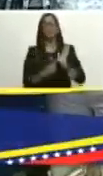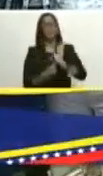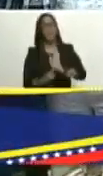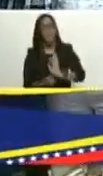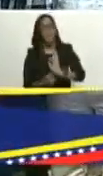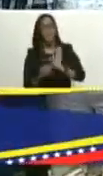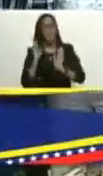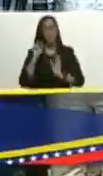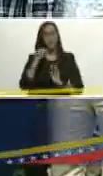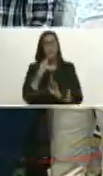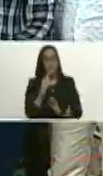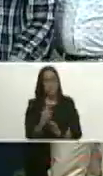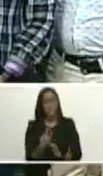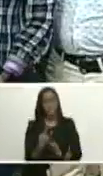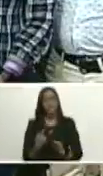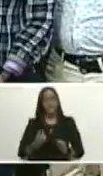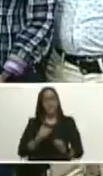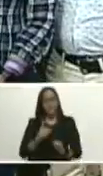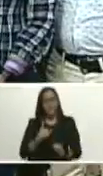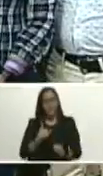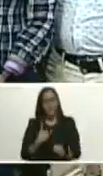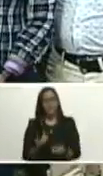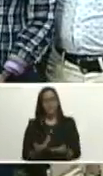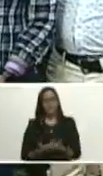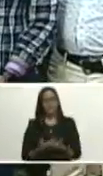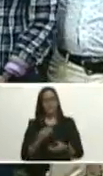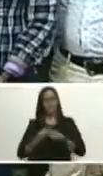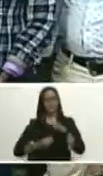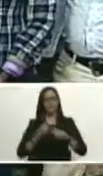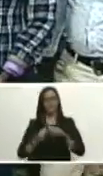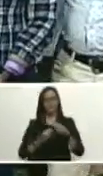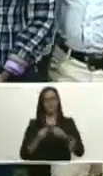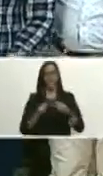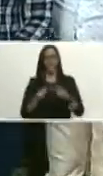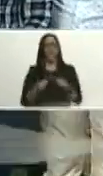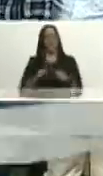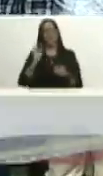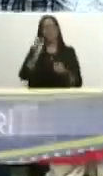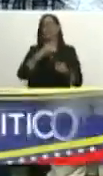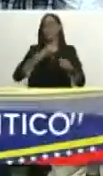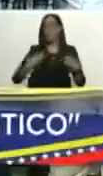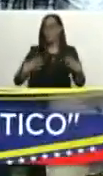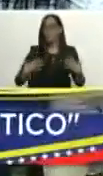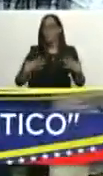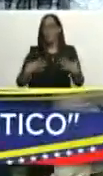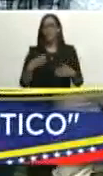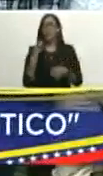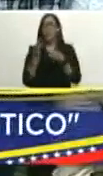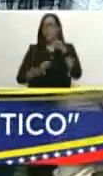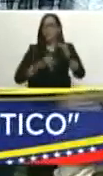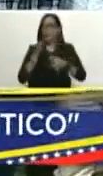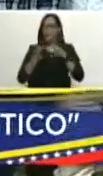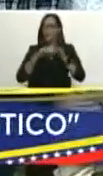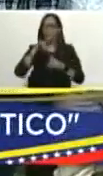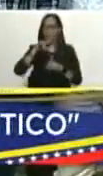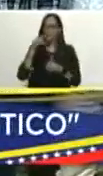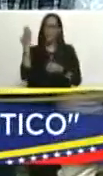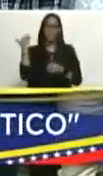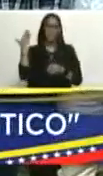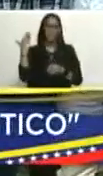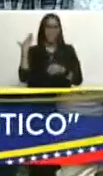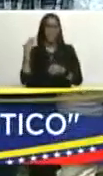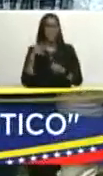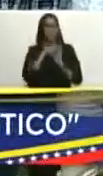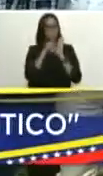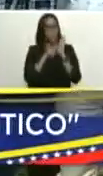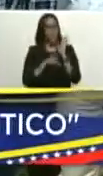usted lo ha dicho y yo lo voy a referenciar por ejemplo en el caso del arroz como se lo expresaba el lunes pasado en su